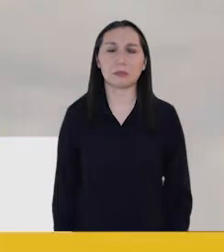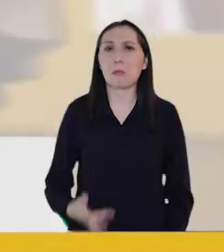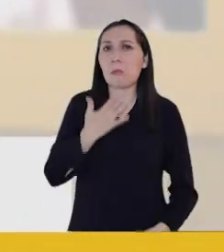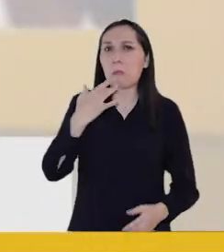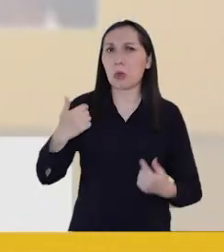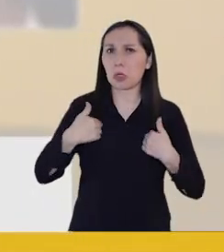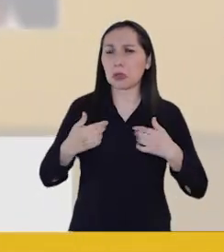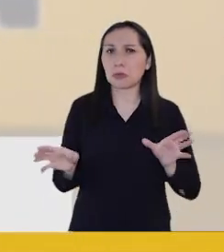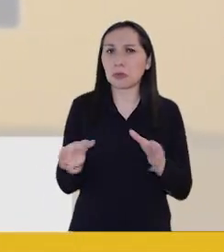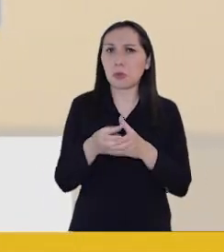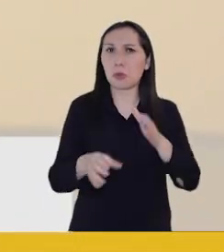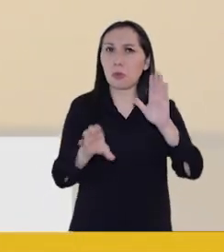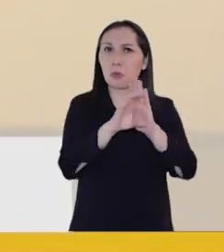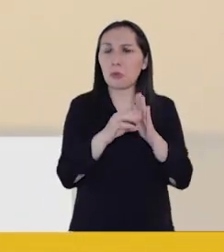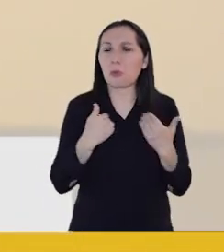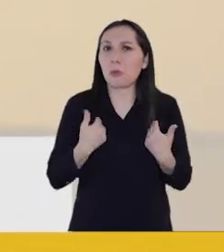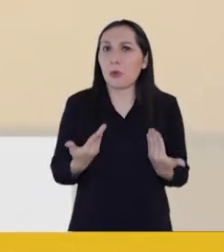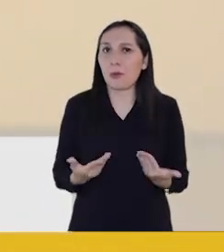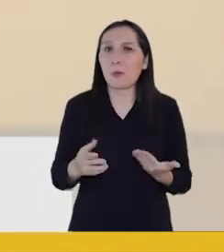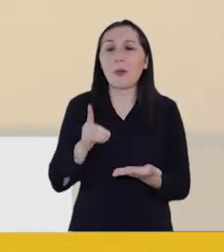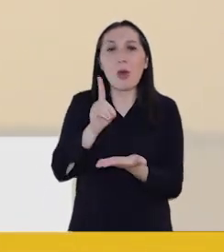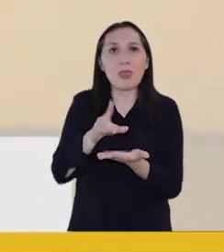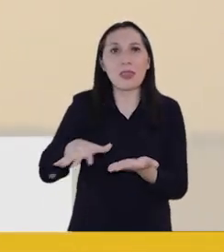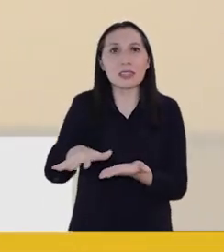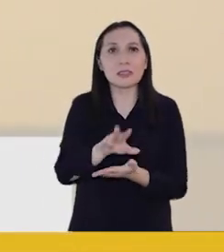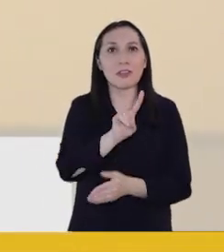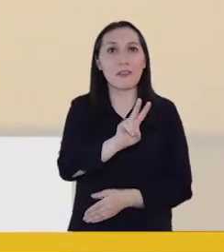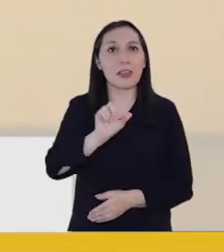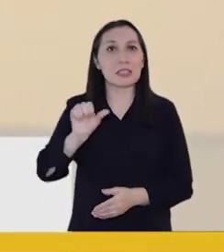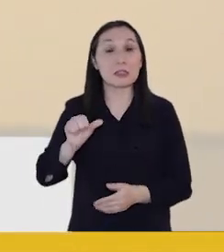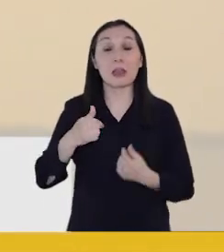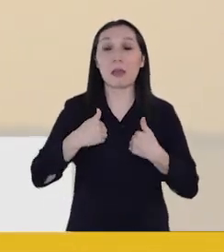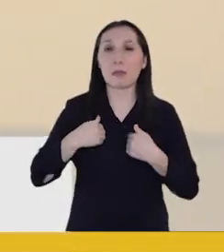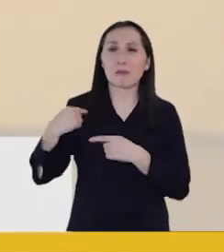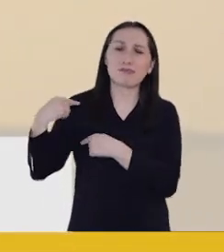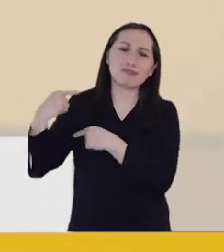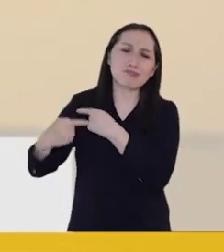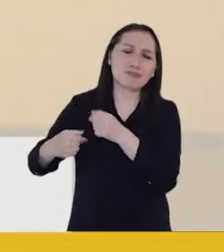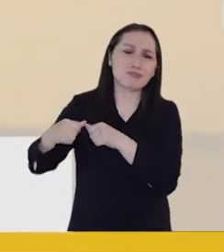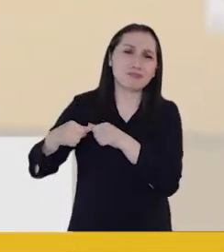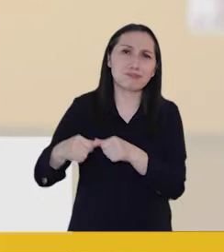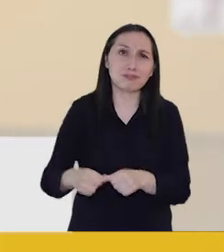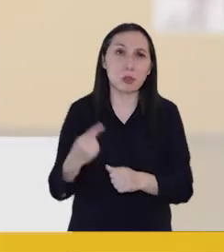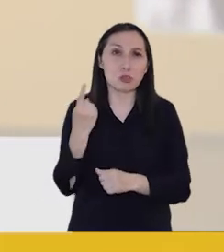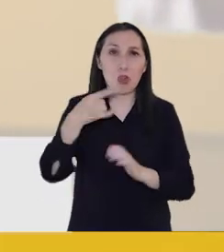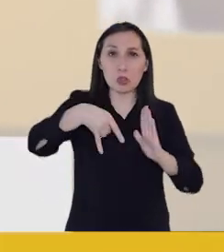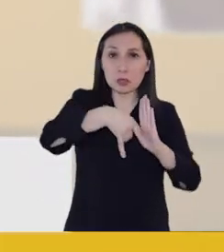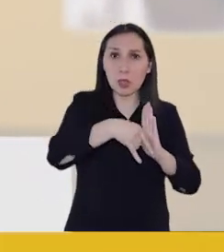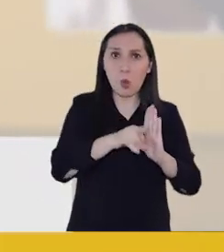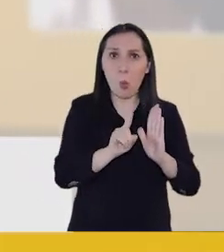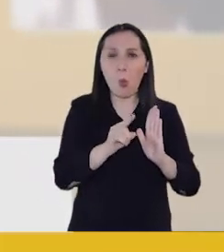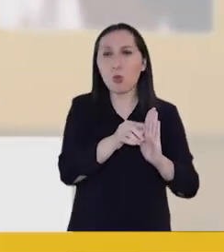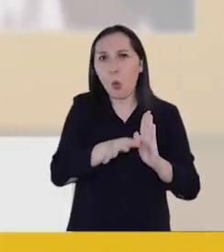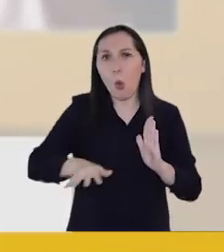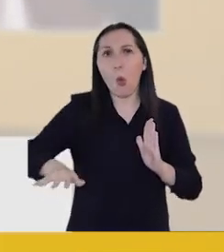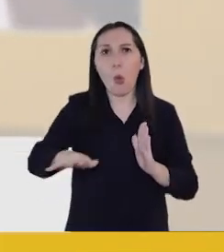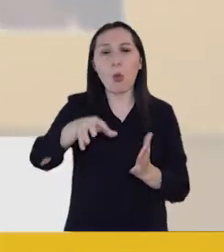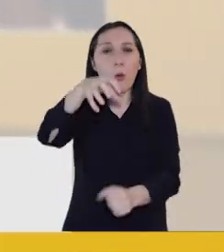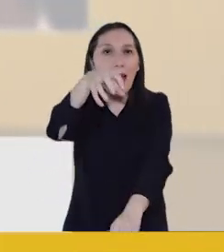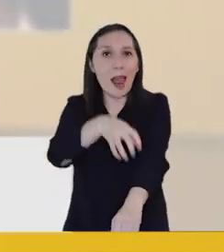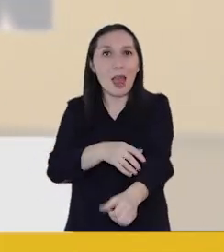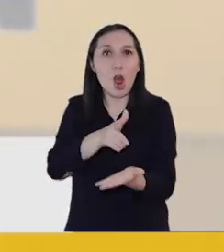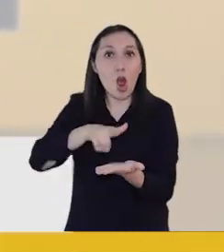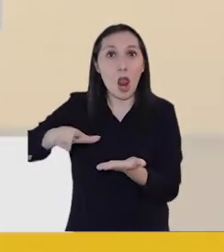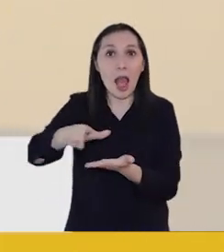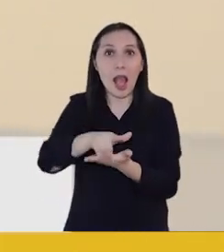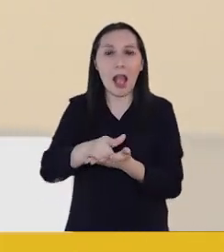¿Y por qué quiero ser convencional constituyente por el Distrito 26? Porque mi trayectoria, no solo en Chiloé, sino en toda la región de